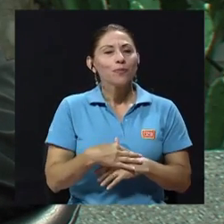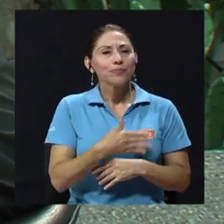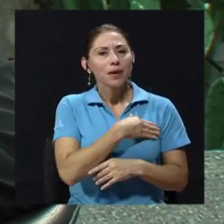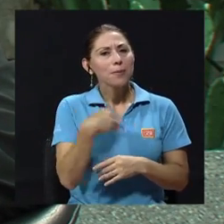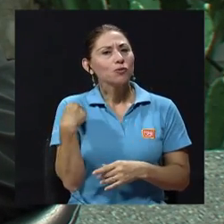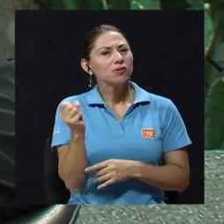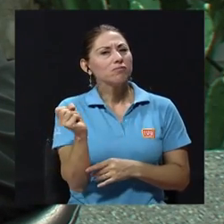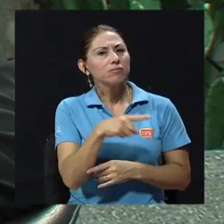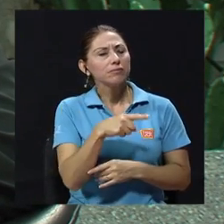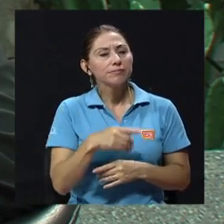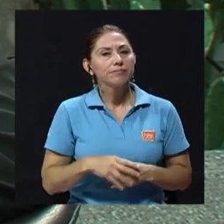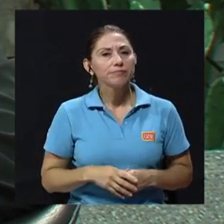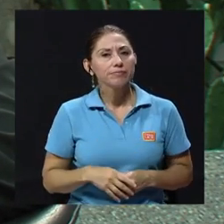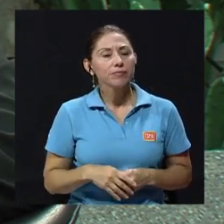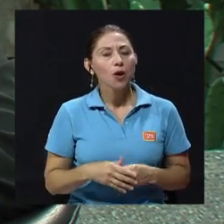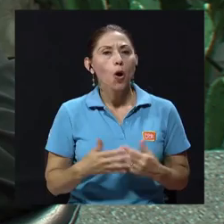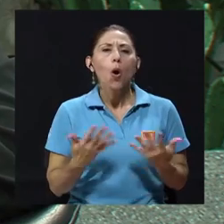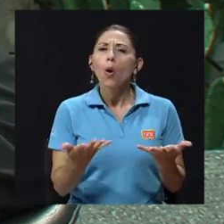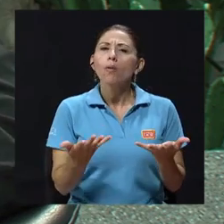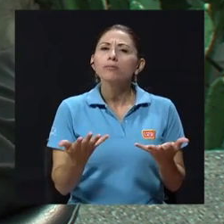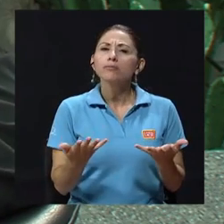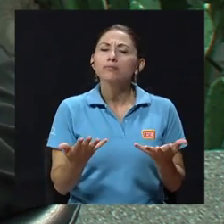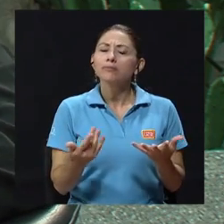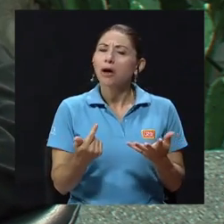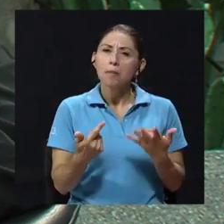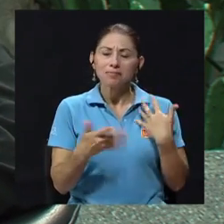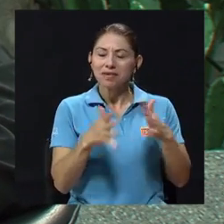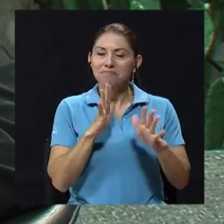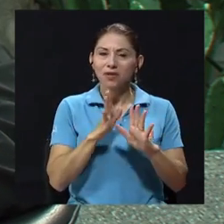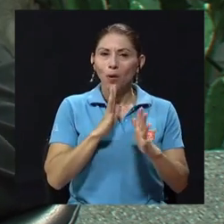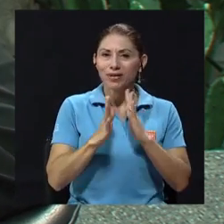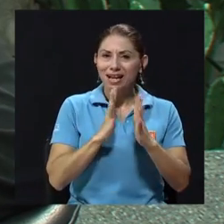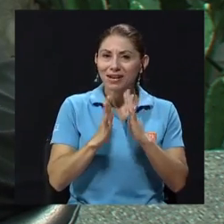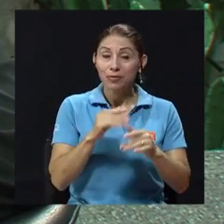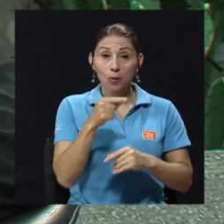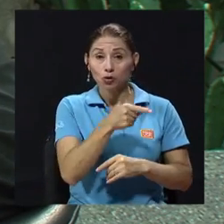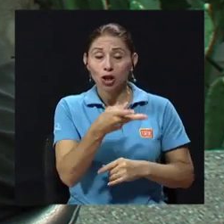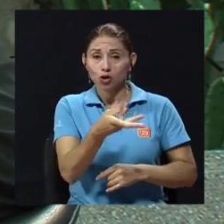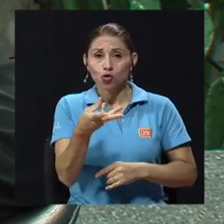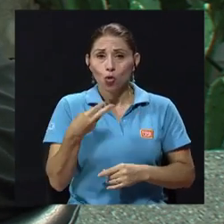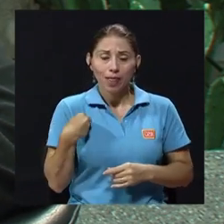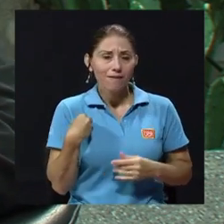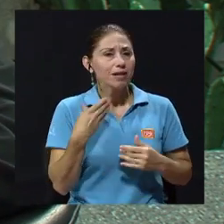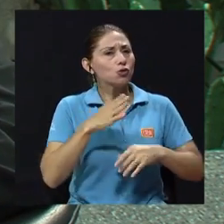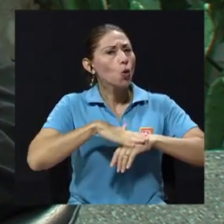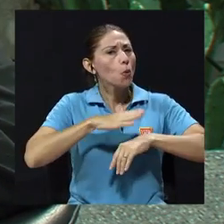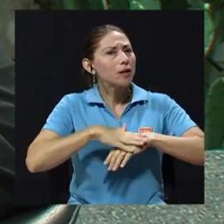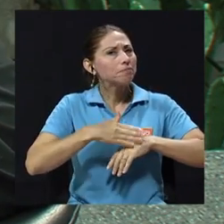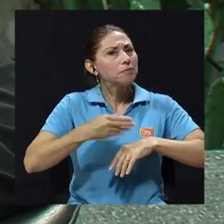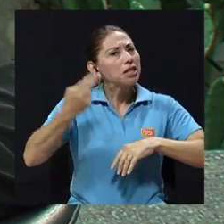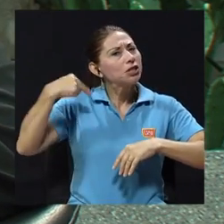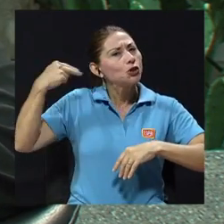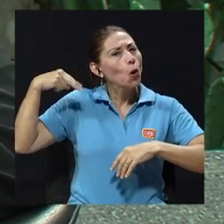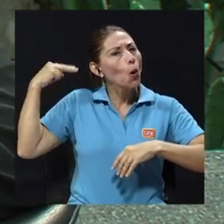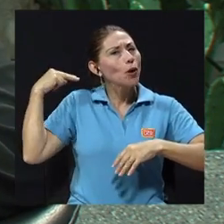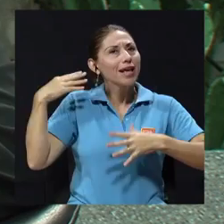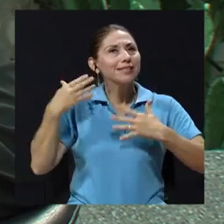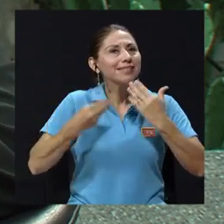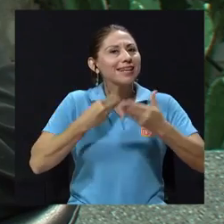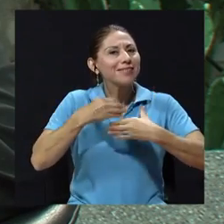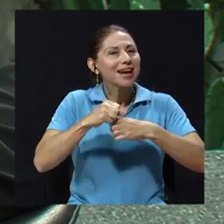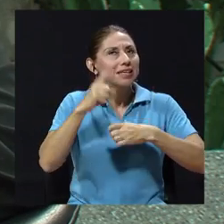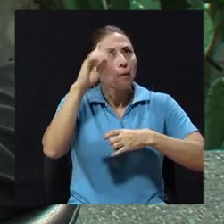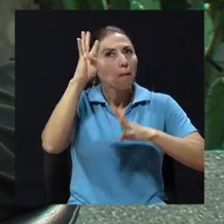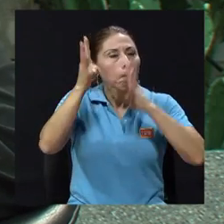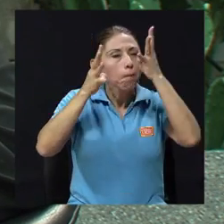gustaría preguntarle o más bien conversarle, porque cuando usted nos relataba de las historias y los cuentos,